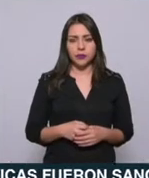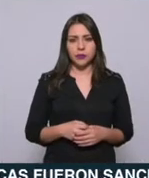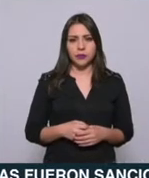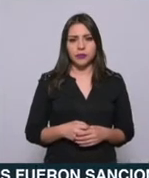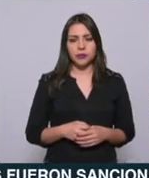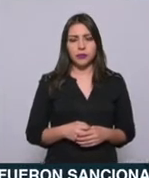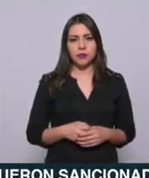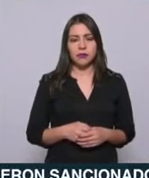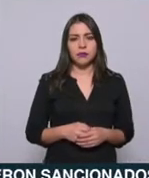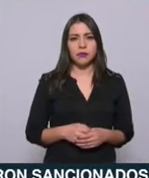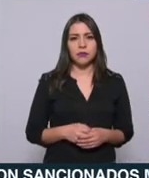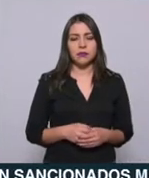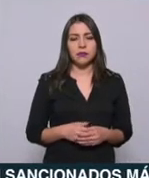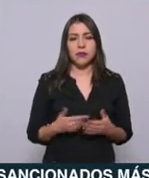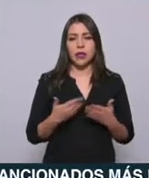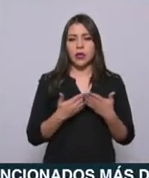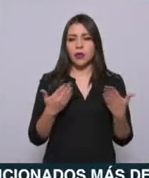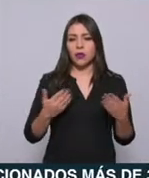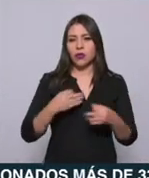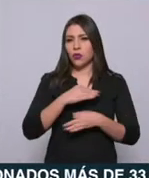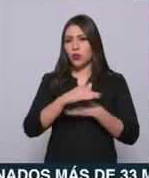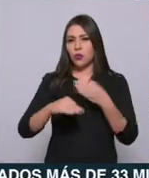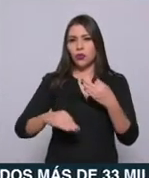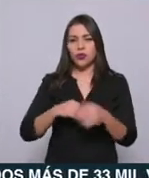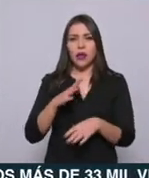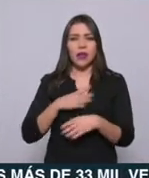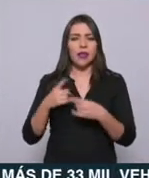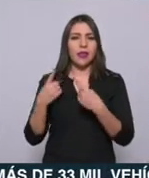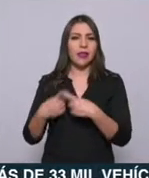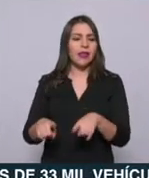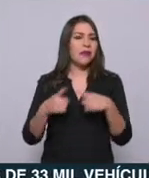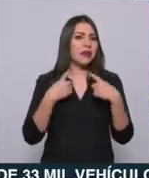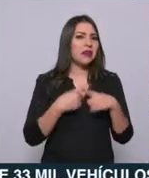Hoy en día, todos estamos rodeados de diferentes medios